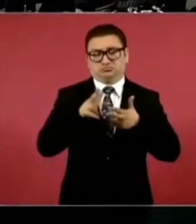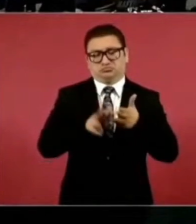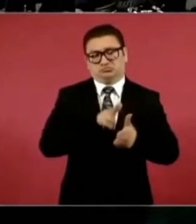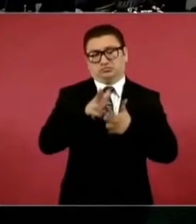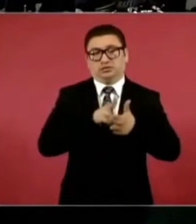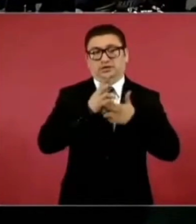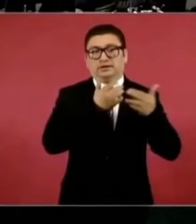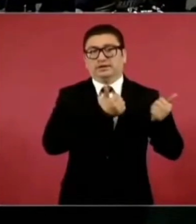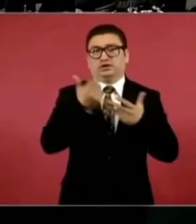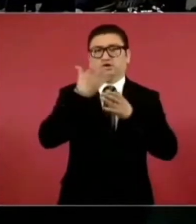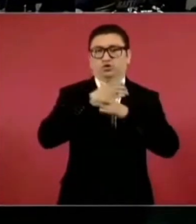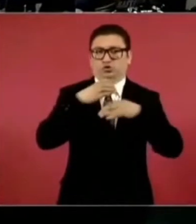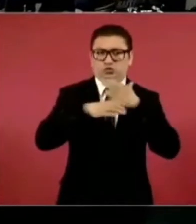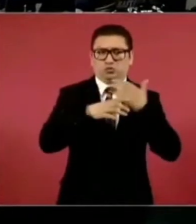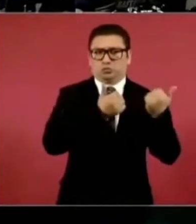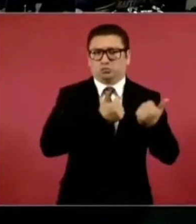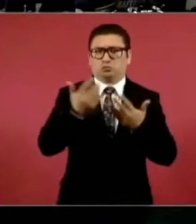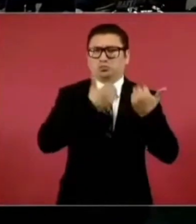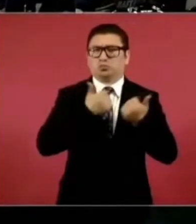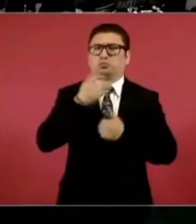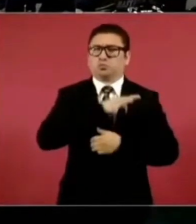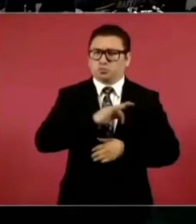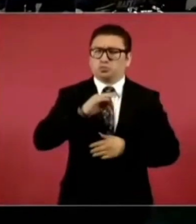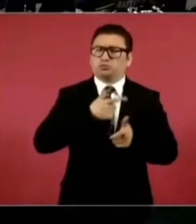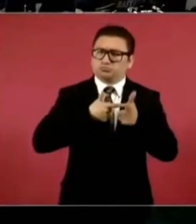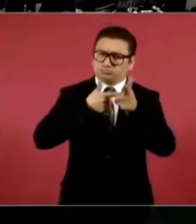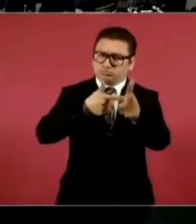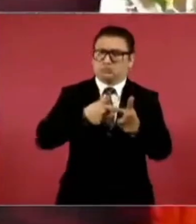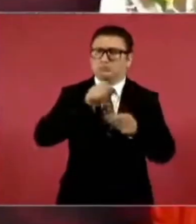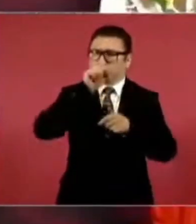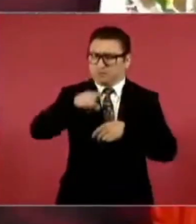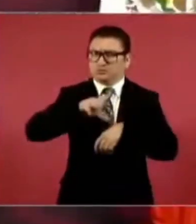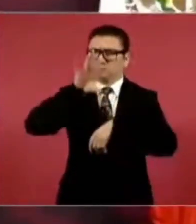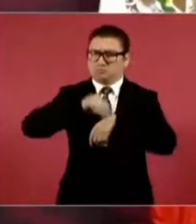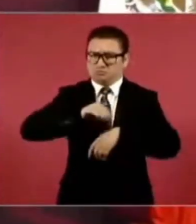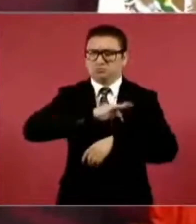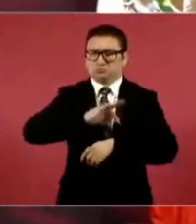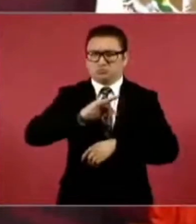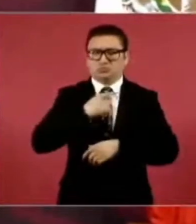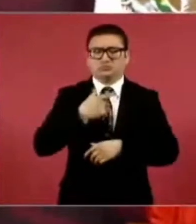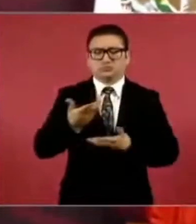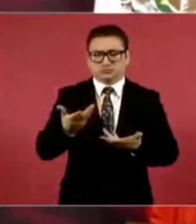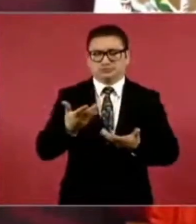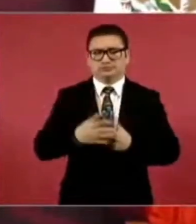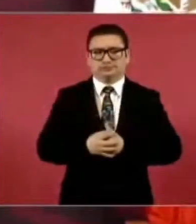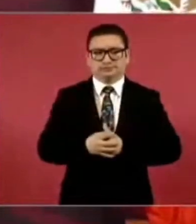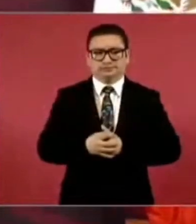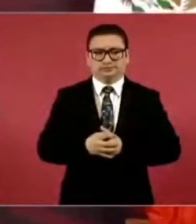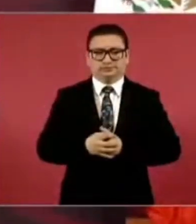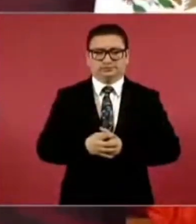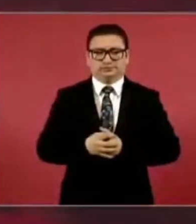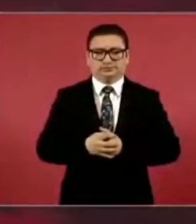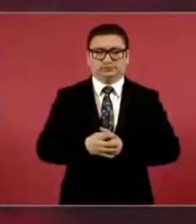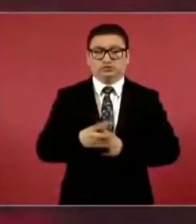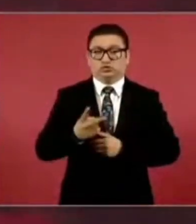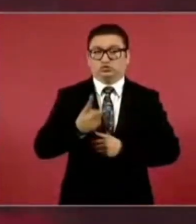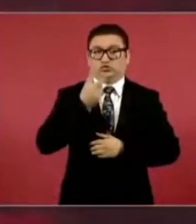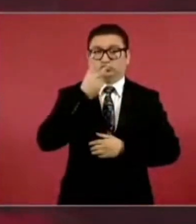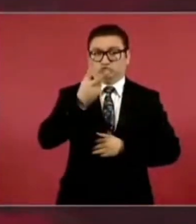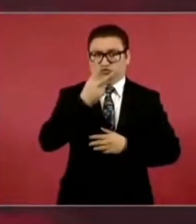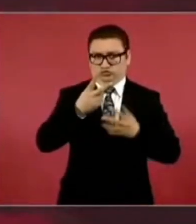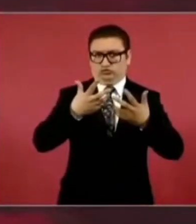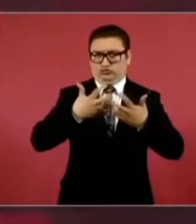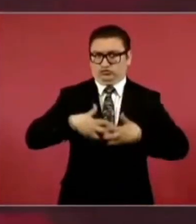carga tienen las concesiones y básicamente dos empresas tienen